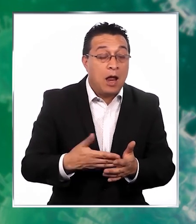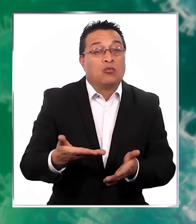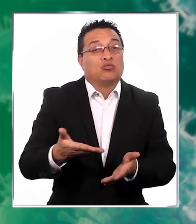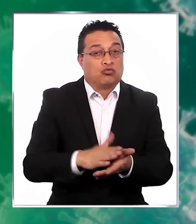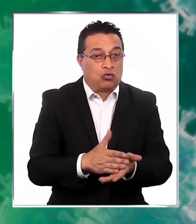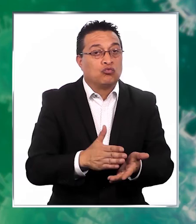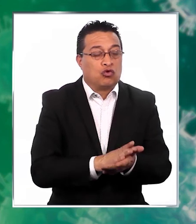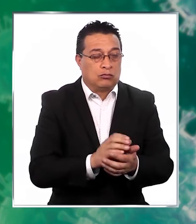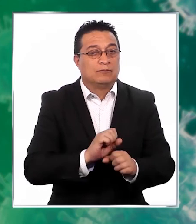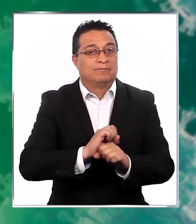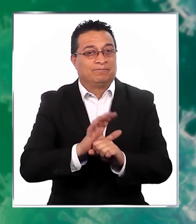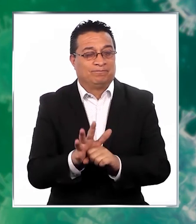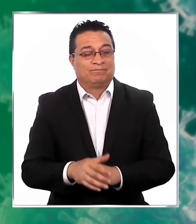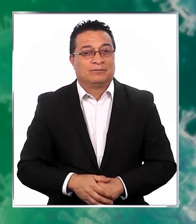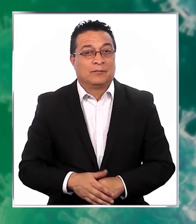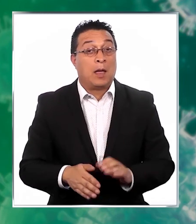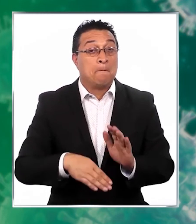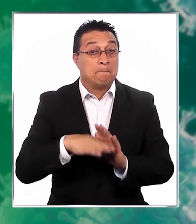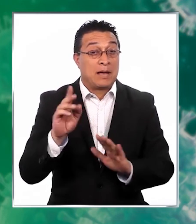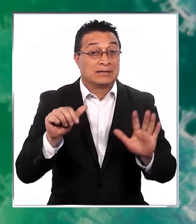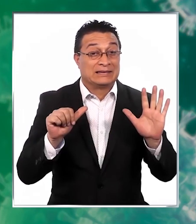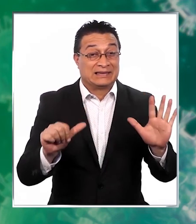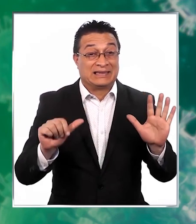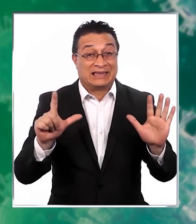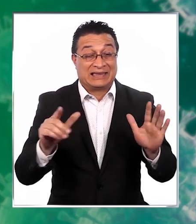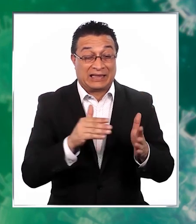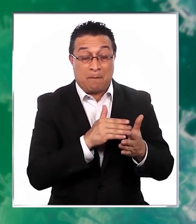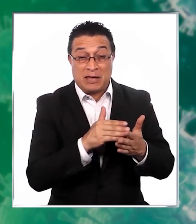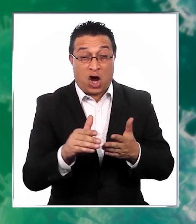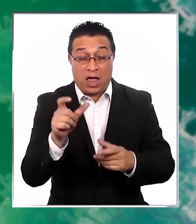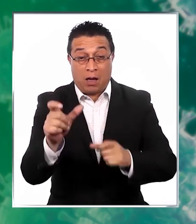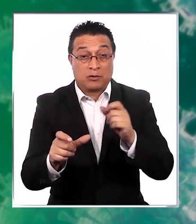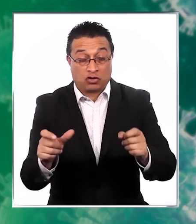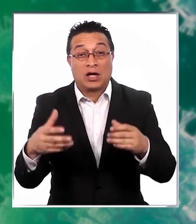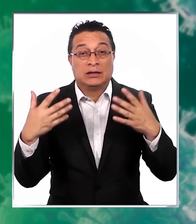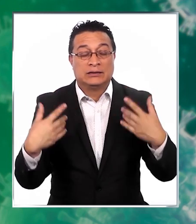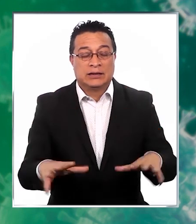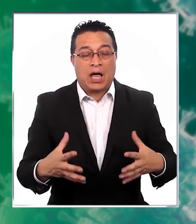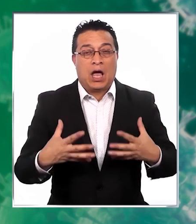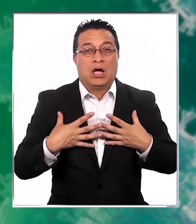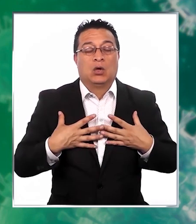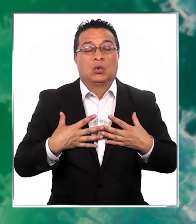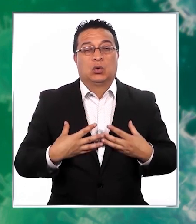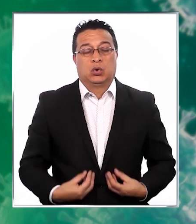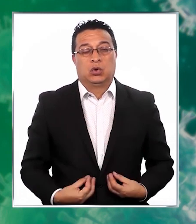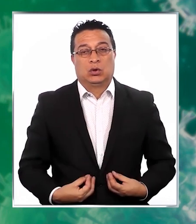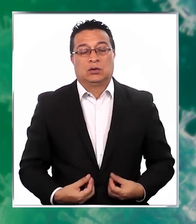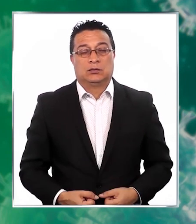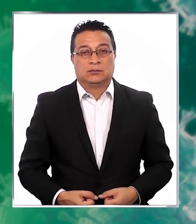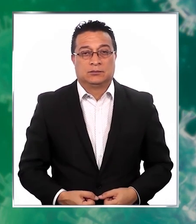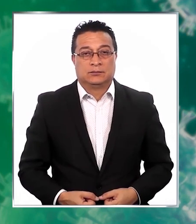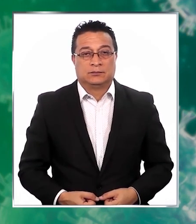han fallecido en esta pandemia y más de 67 millones de personas han logrado recuperar su salud.